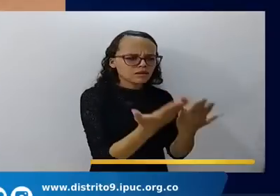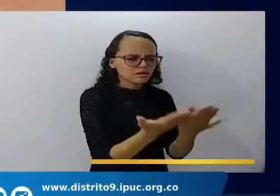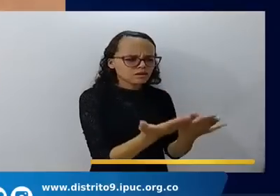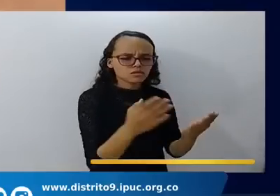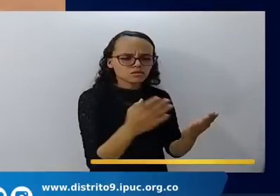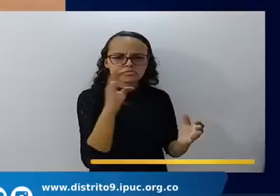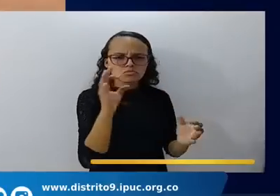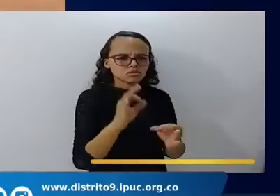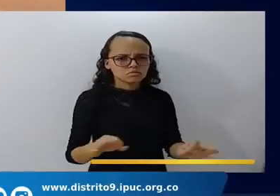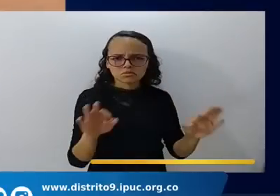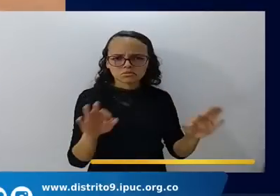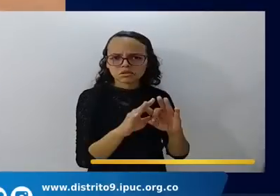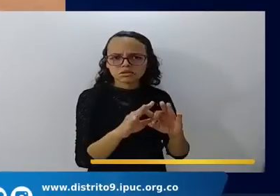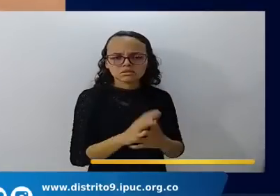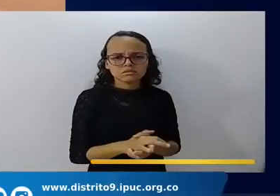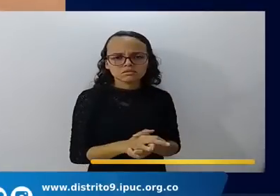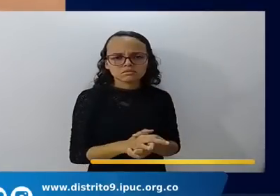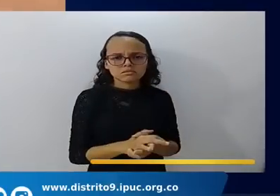palmas y oren y canten